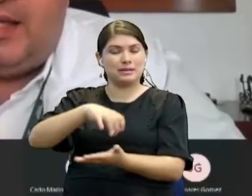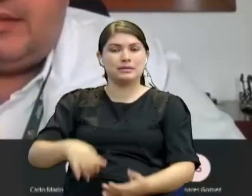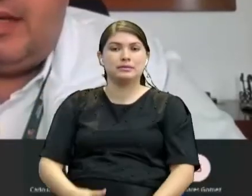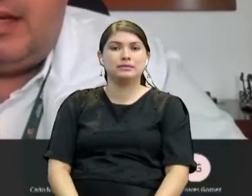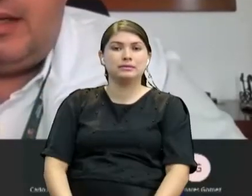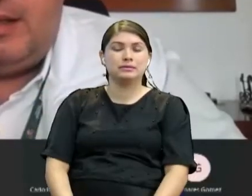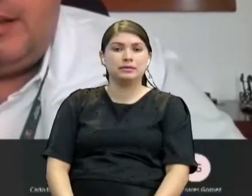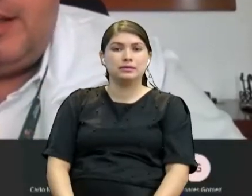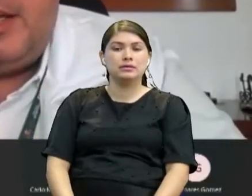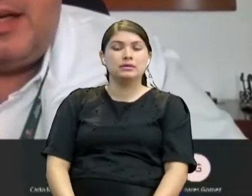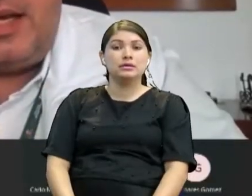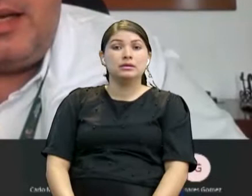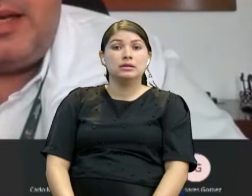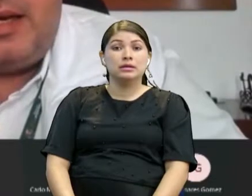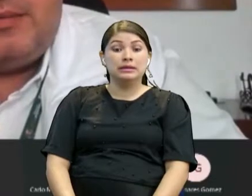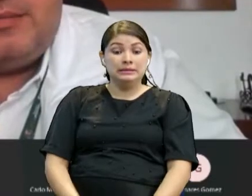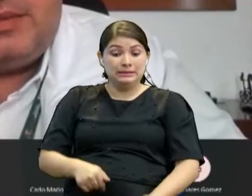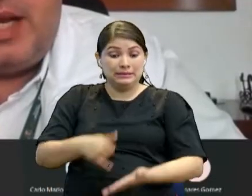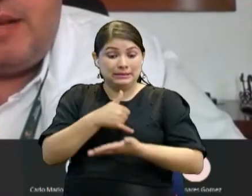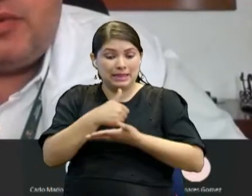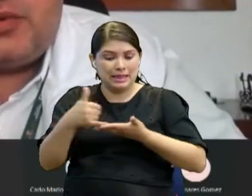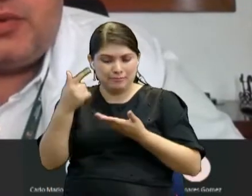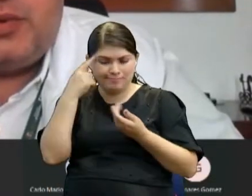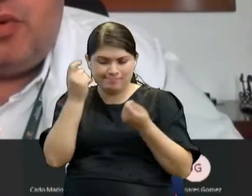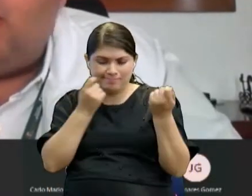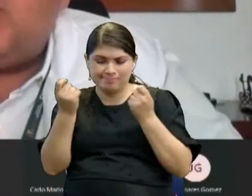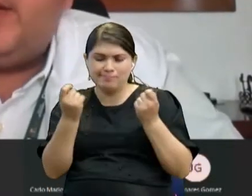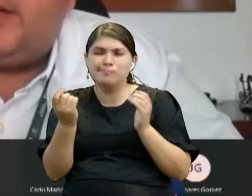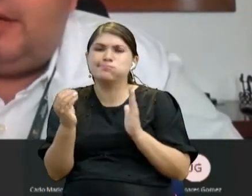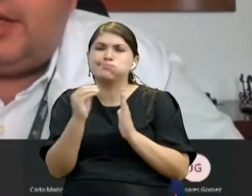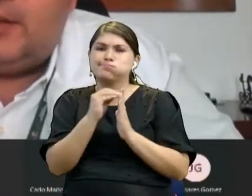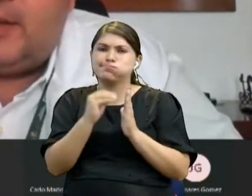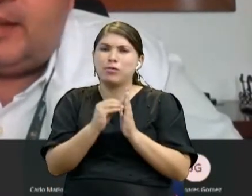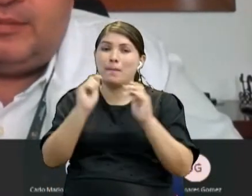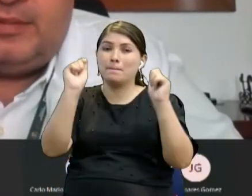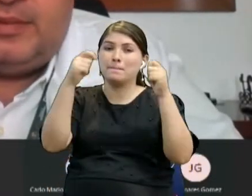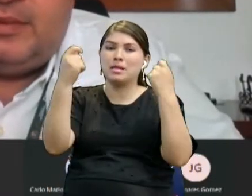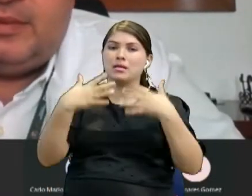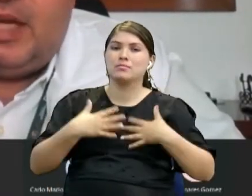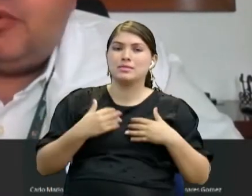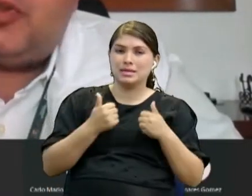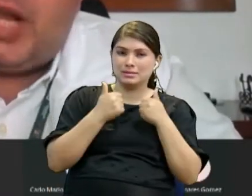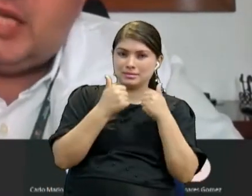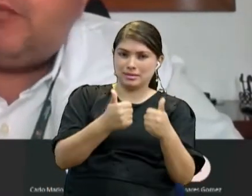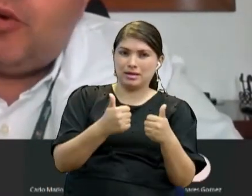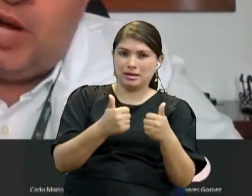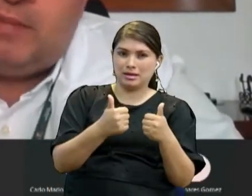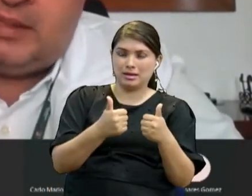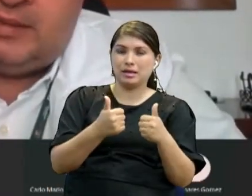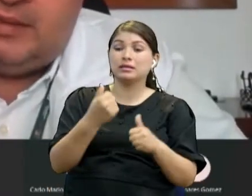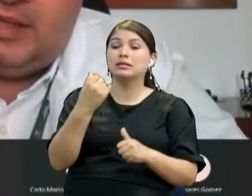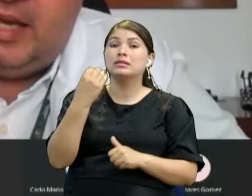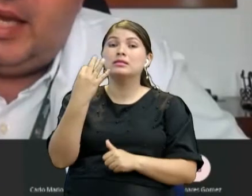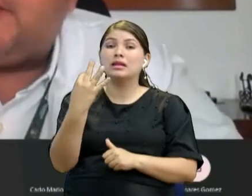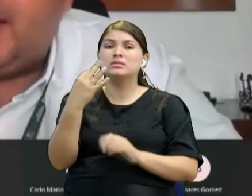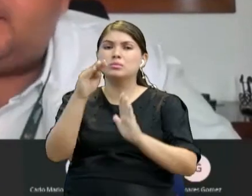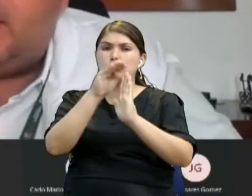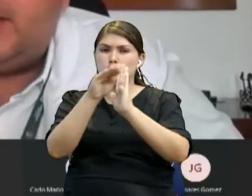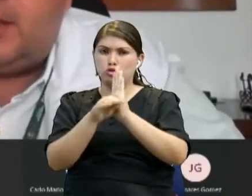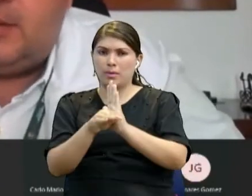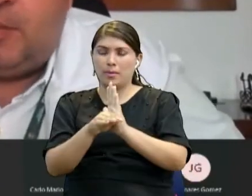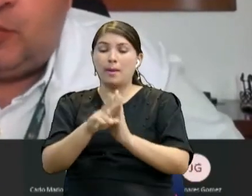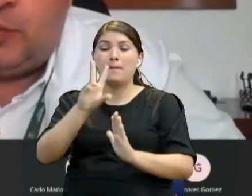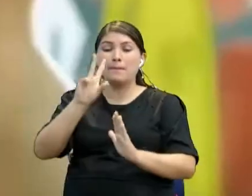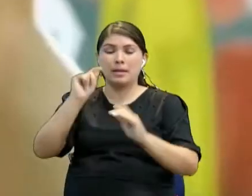En esta línea estratégica tenemos una meta de bienestar, tenemos tres programas y